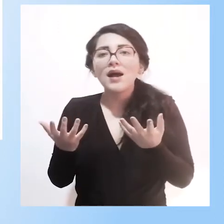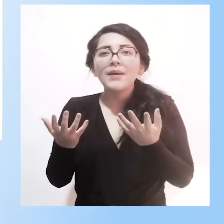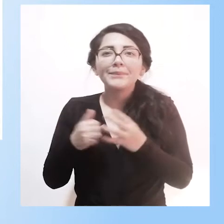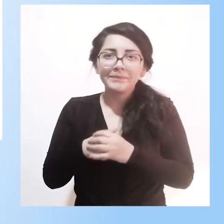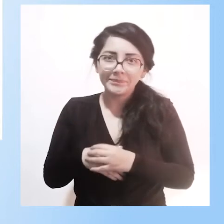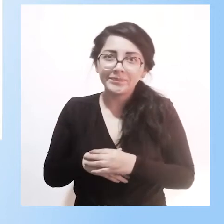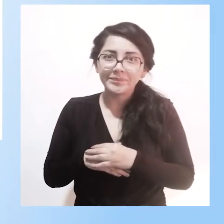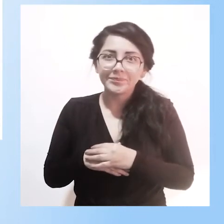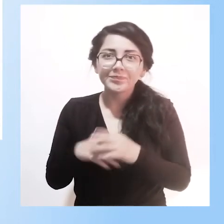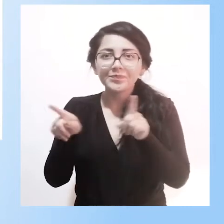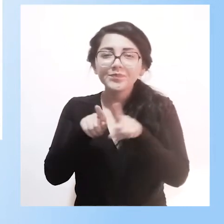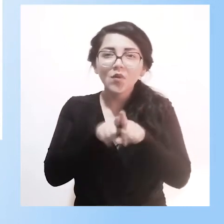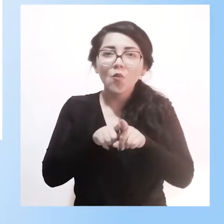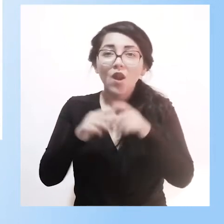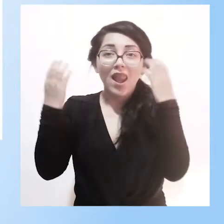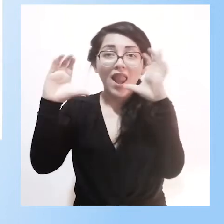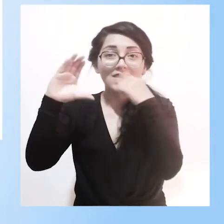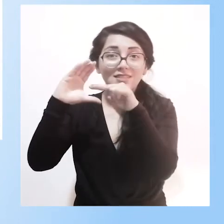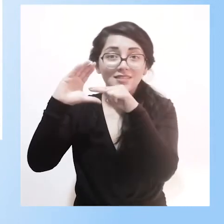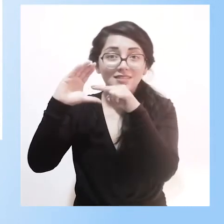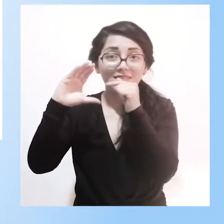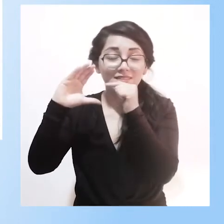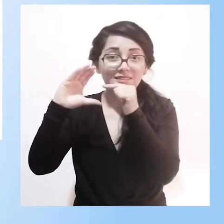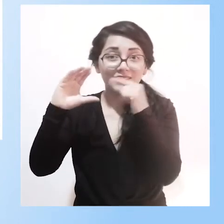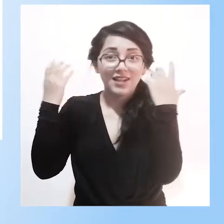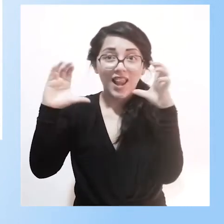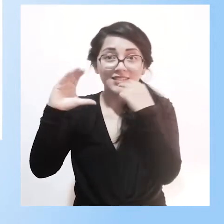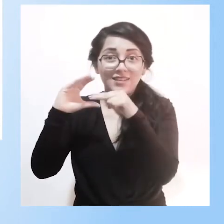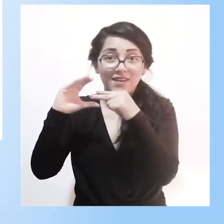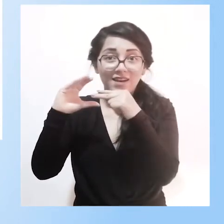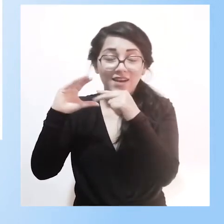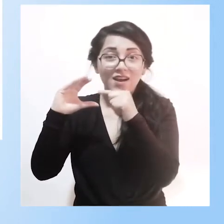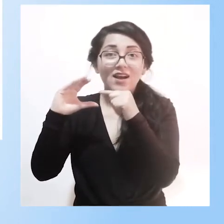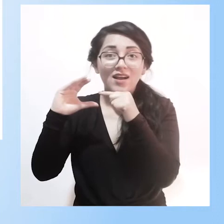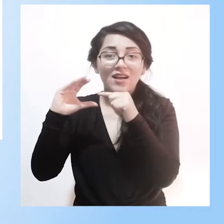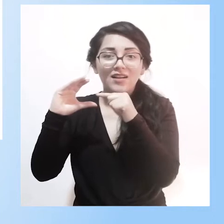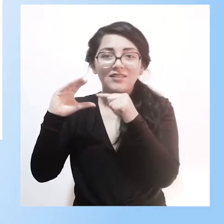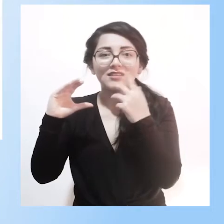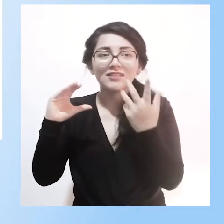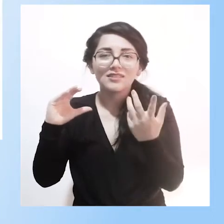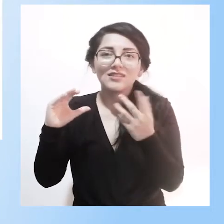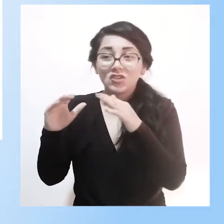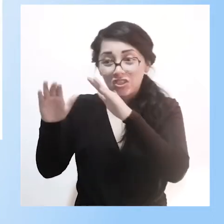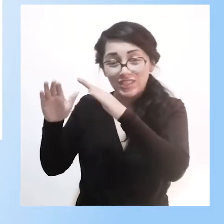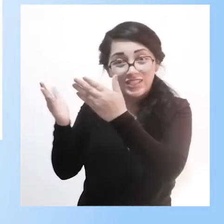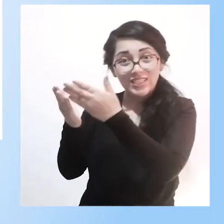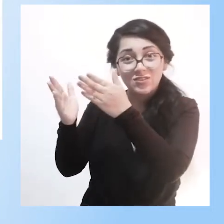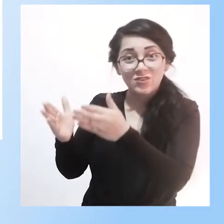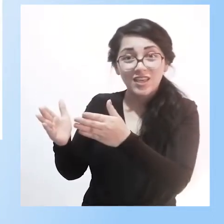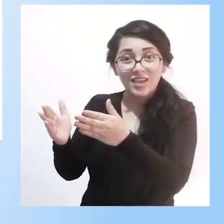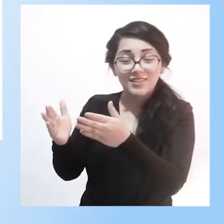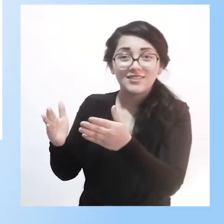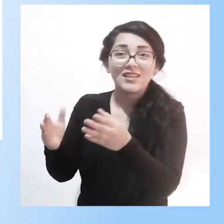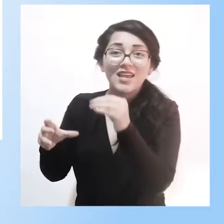El aula virtual, el aula virtual con el chico en la sala